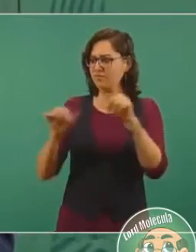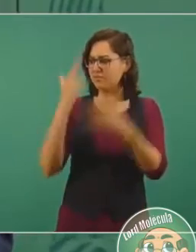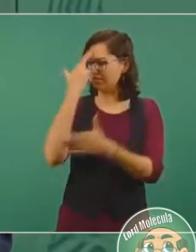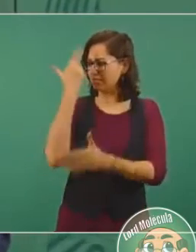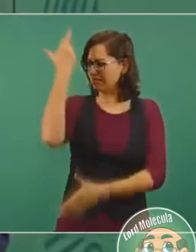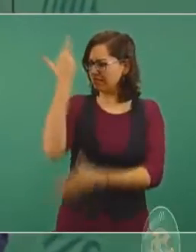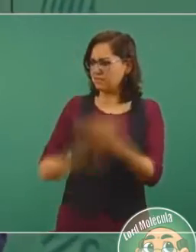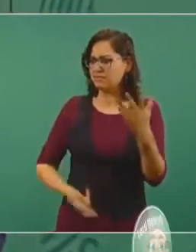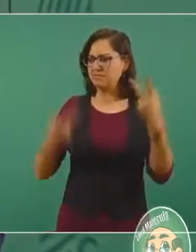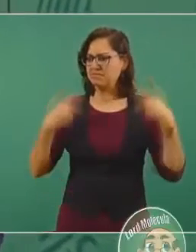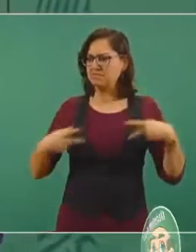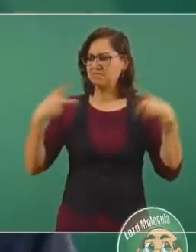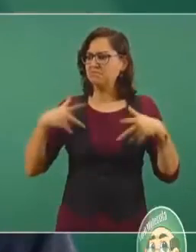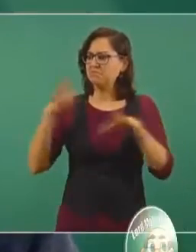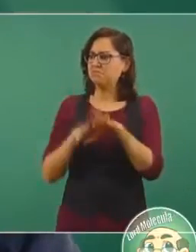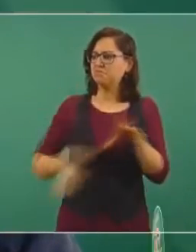nuestra nación,